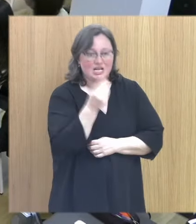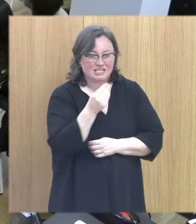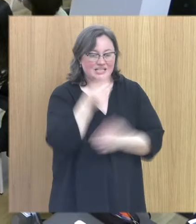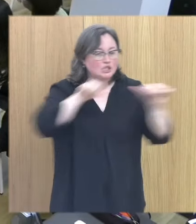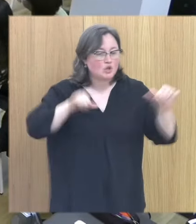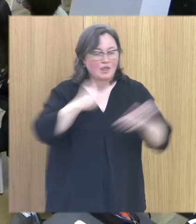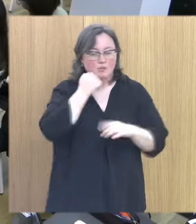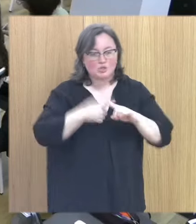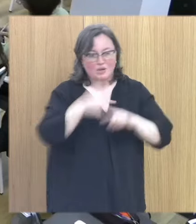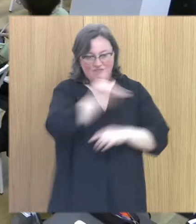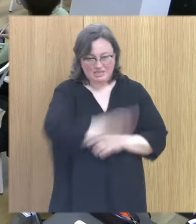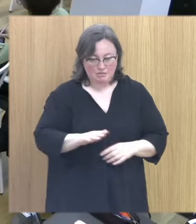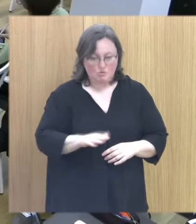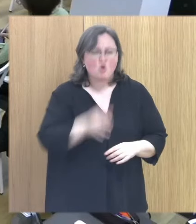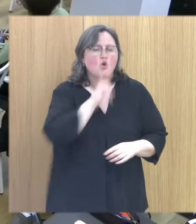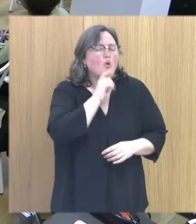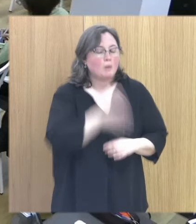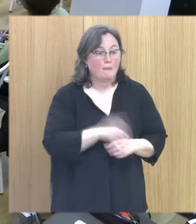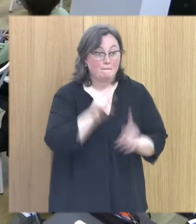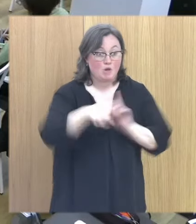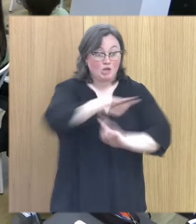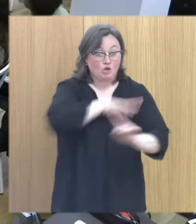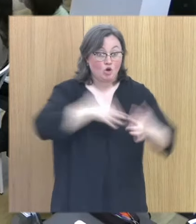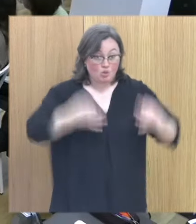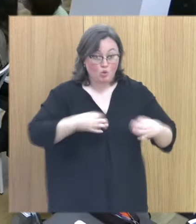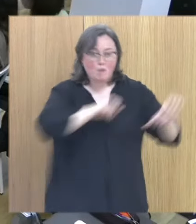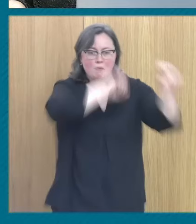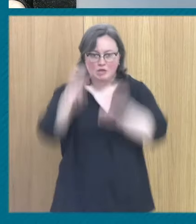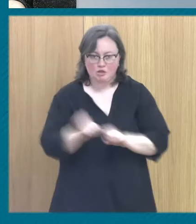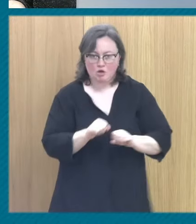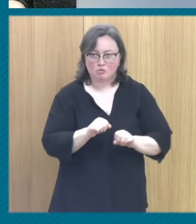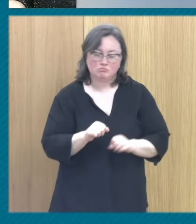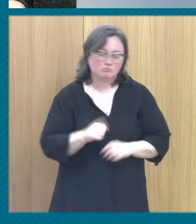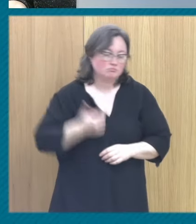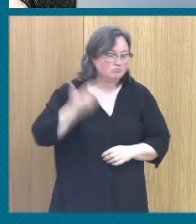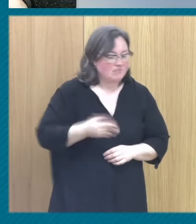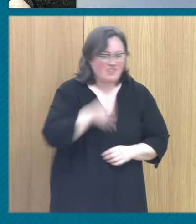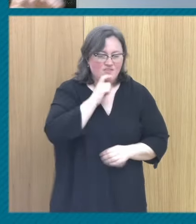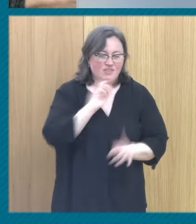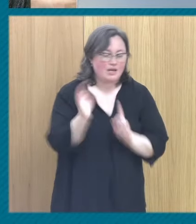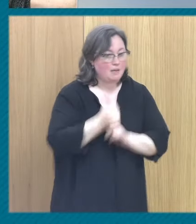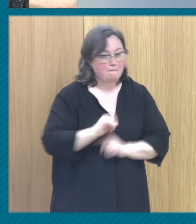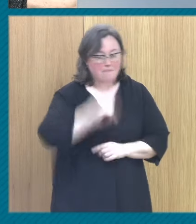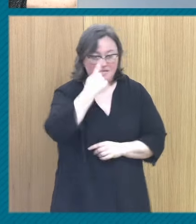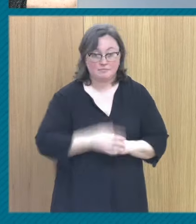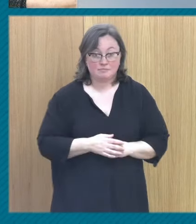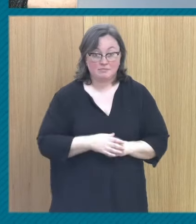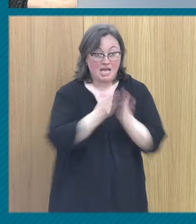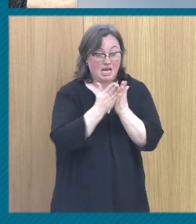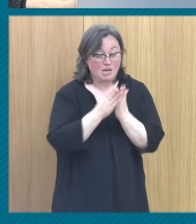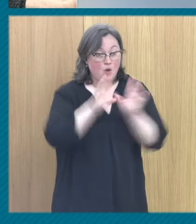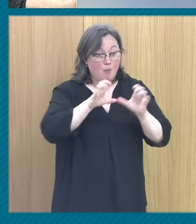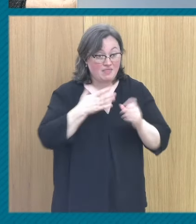con historias de abuso sexual infantil primero el entorno seguro y protector esto es lo más difícil yo en el libro de